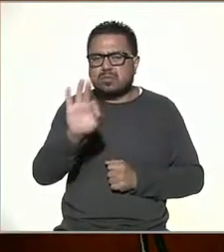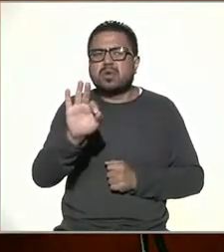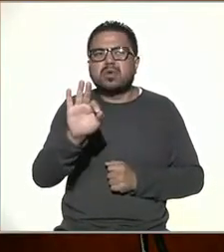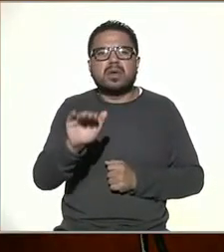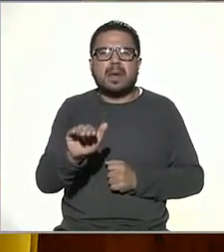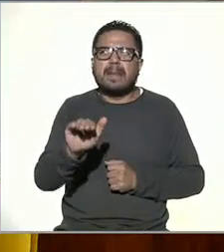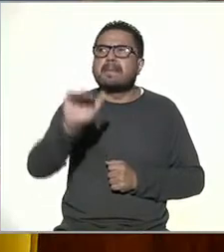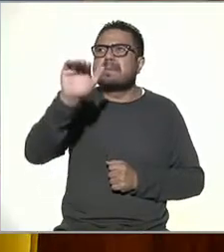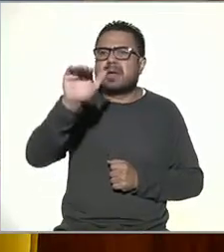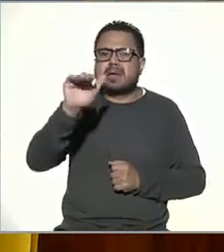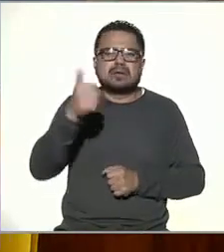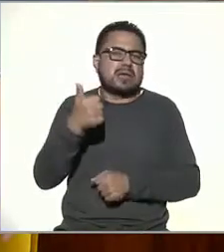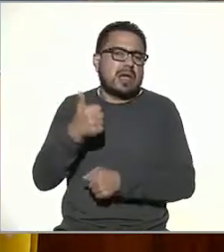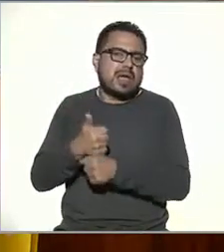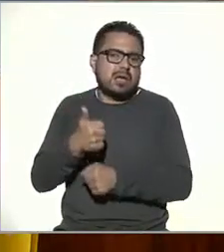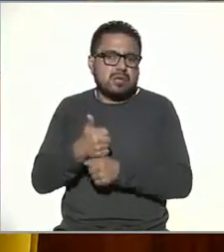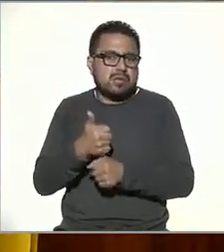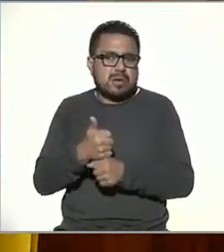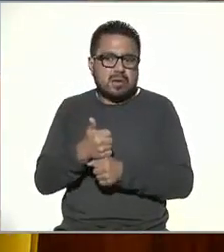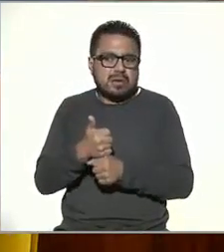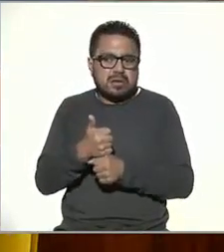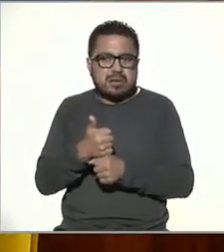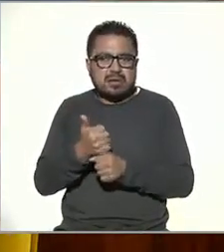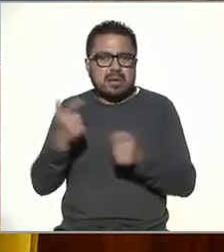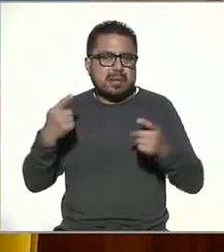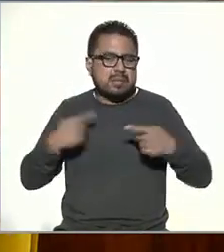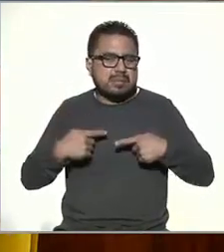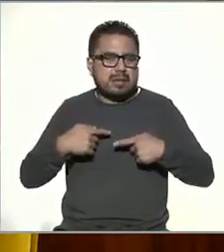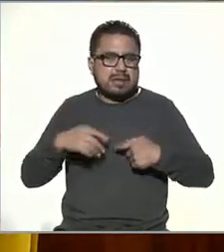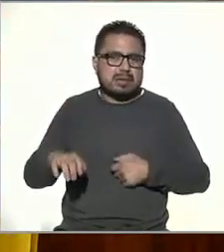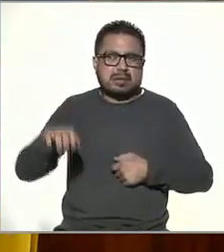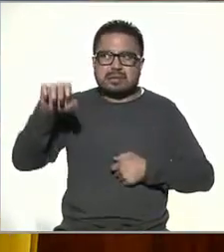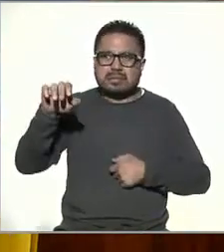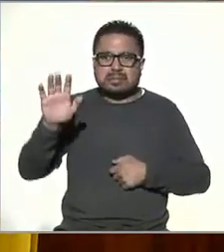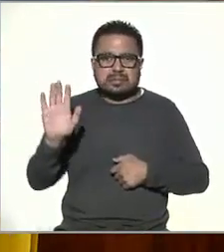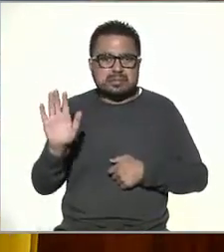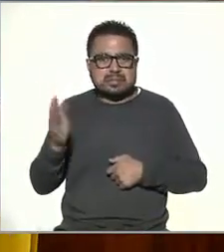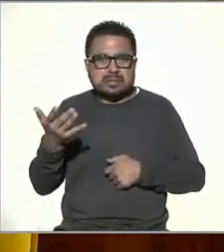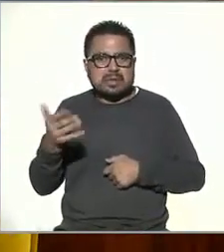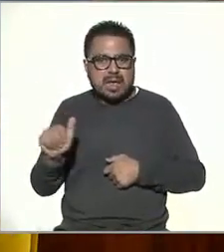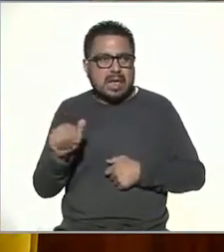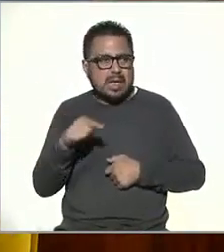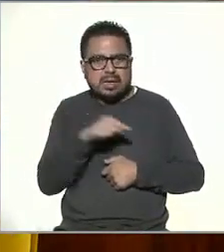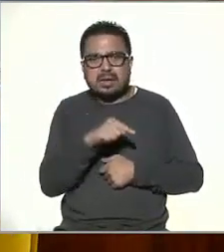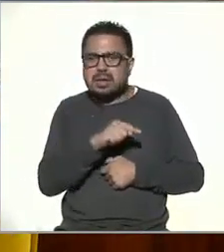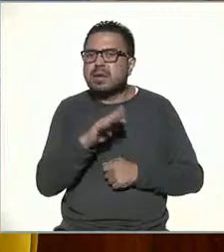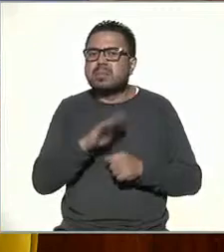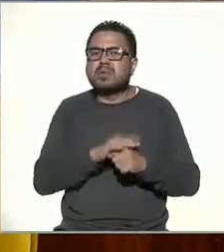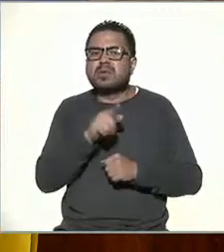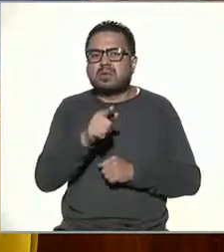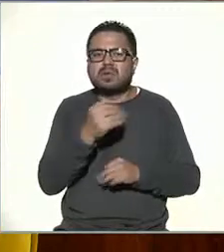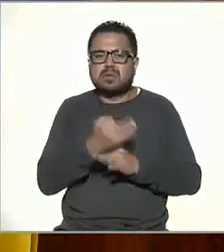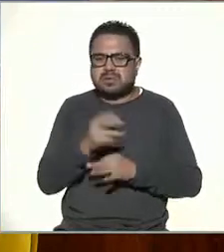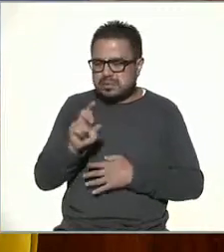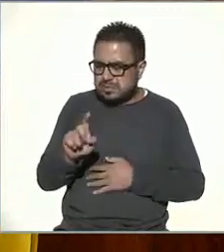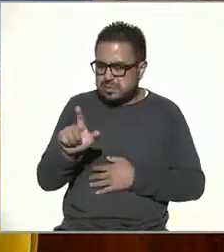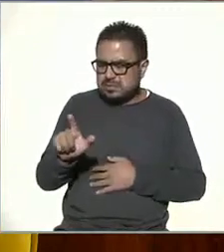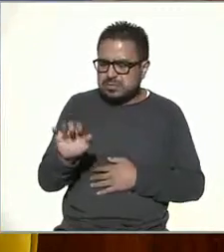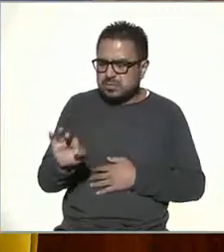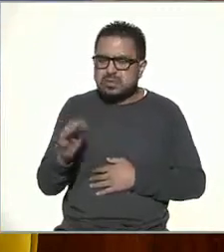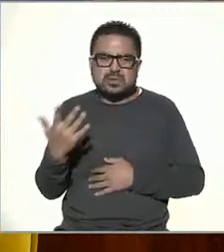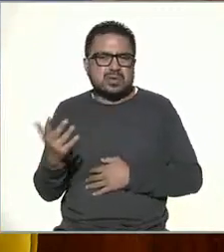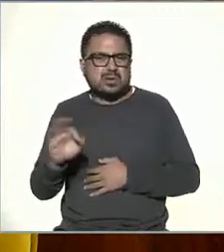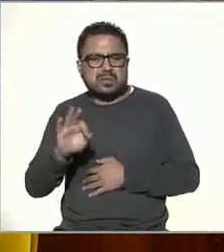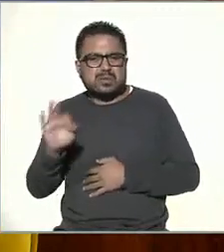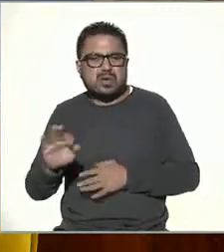más que los abuelos ¿no? que las personas de 55 superaron sí totalmente porque tienes 37.5 como dije